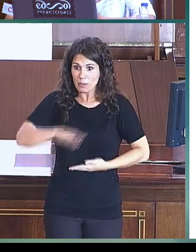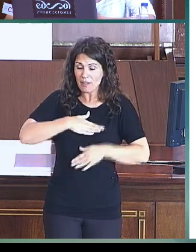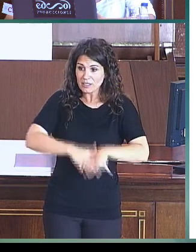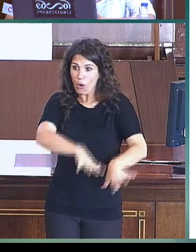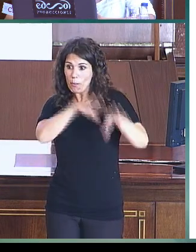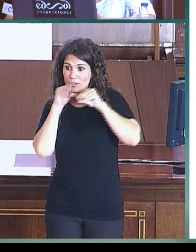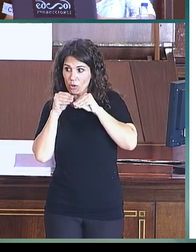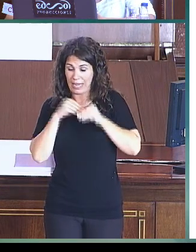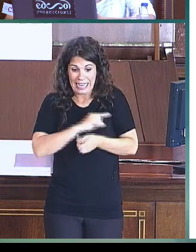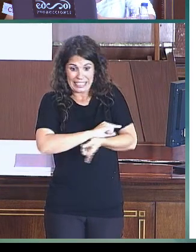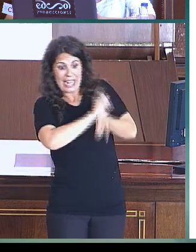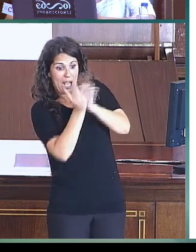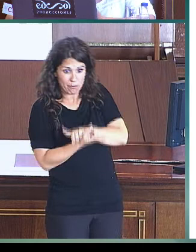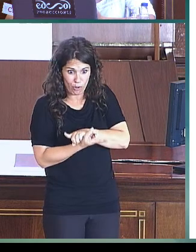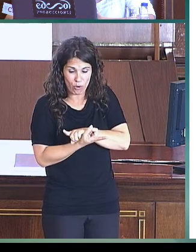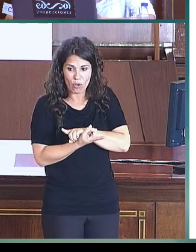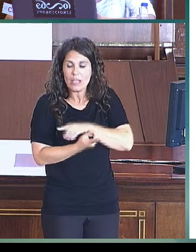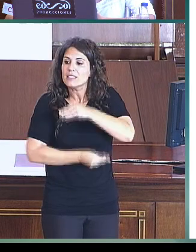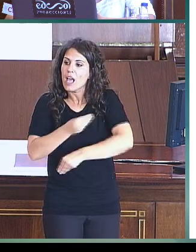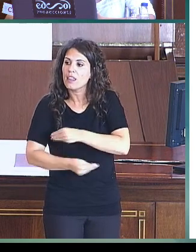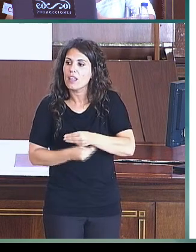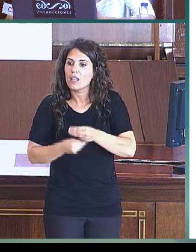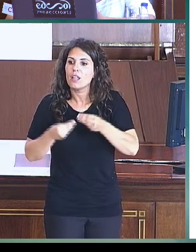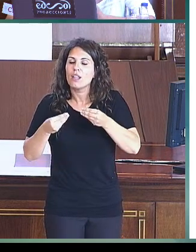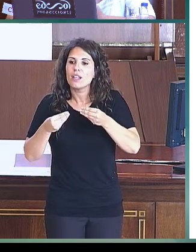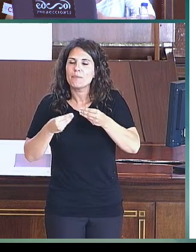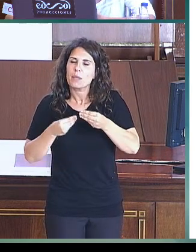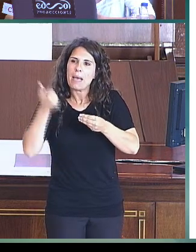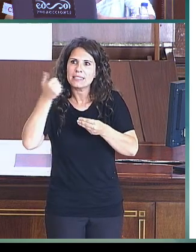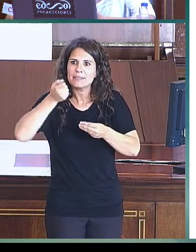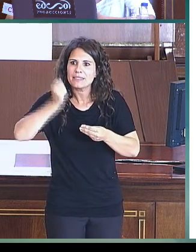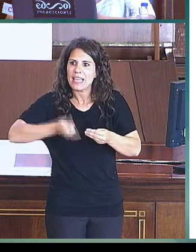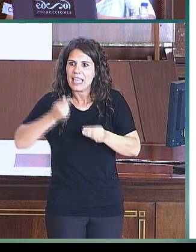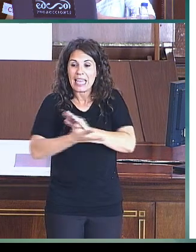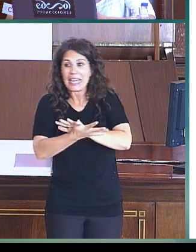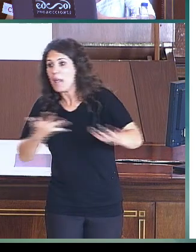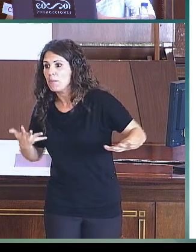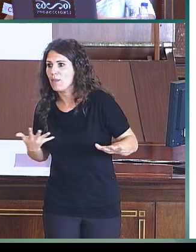se producen al principio o se producen muy rápido